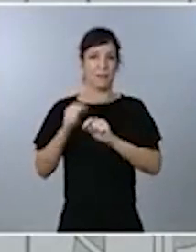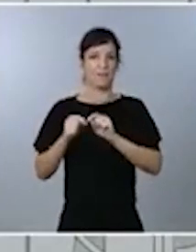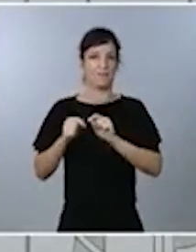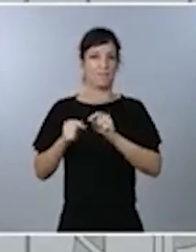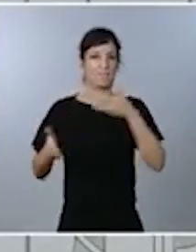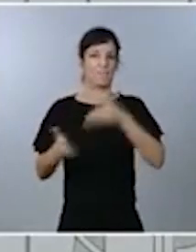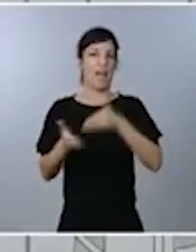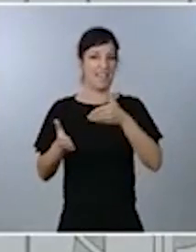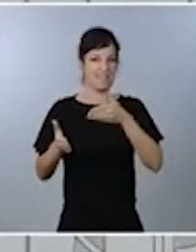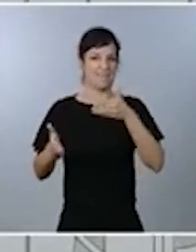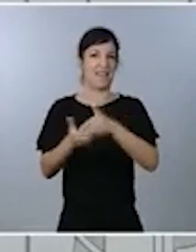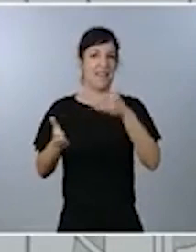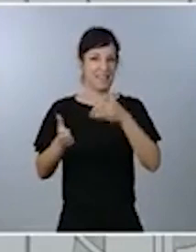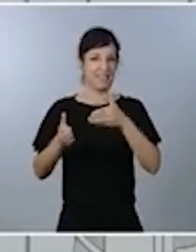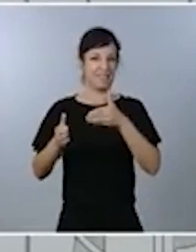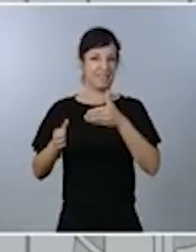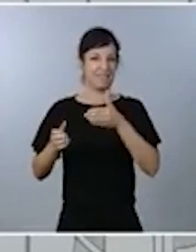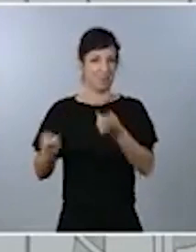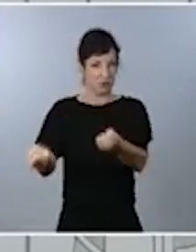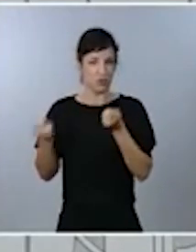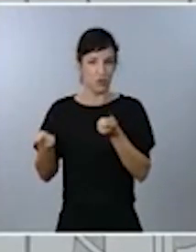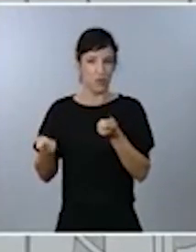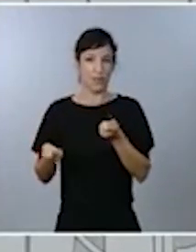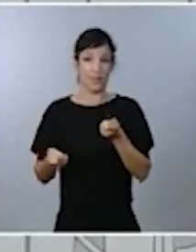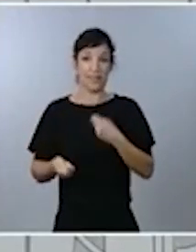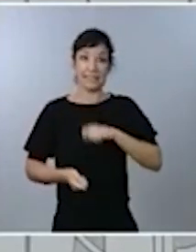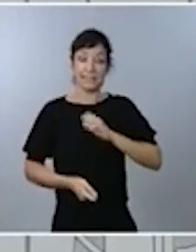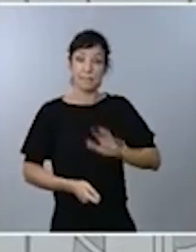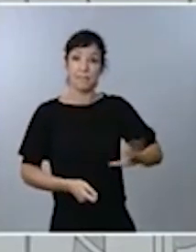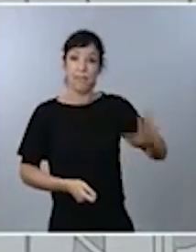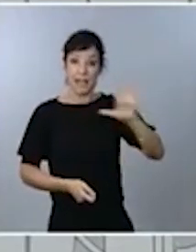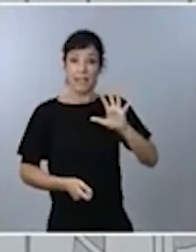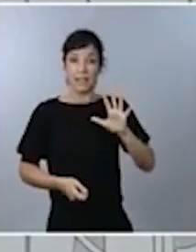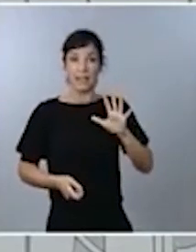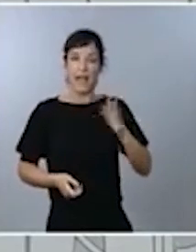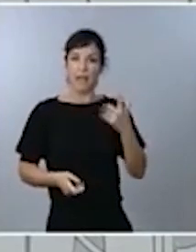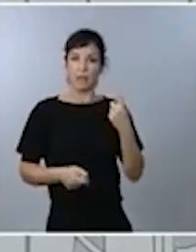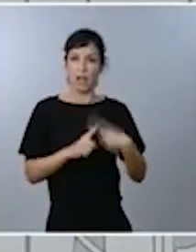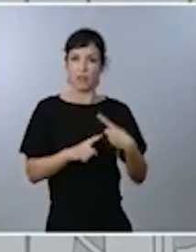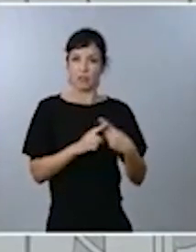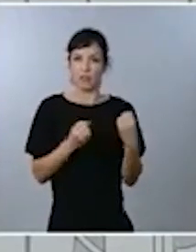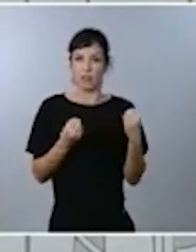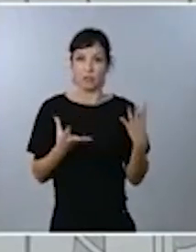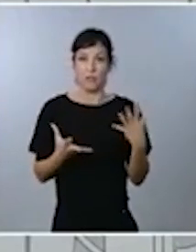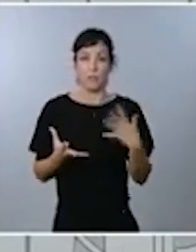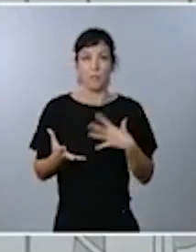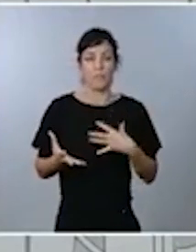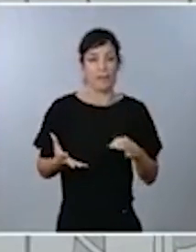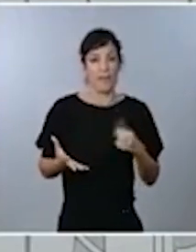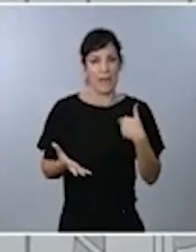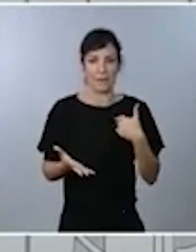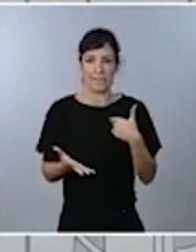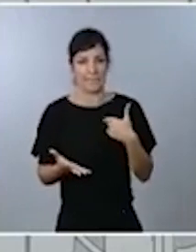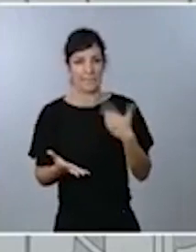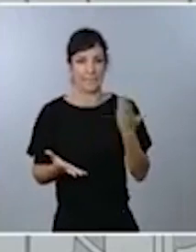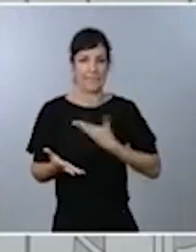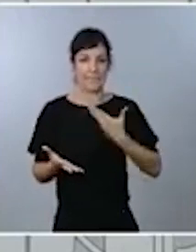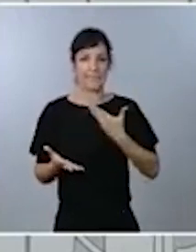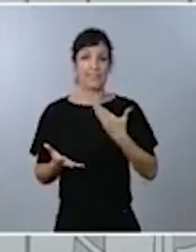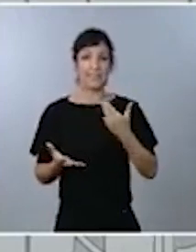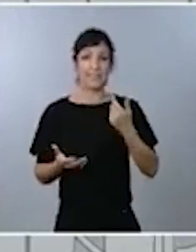tiempos de pandemia puede convertirse en un talón de Aquiles. Y es que nos gusta la vida social, nuestra cercanía familiar,